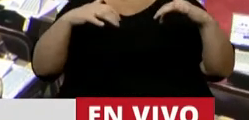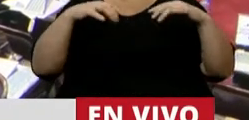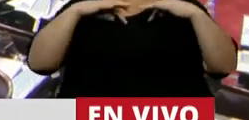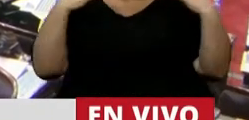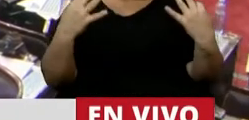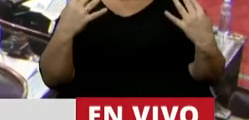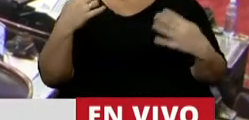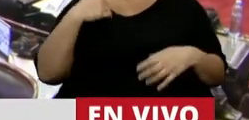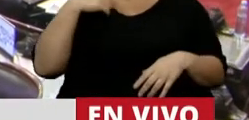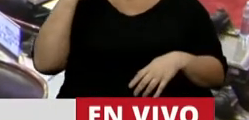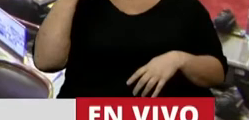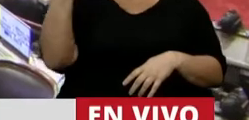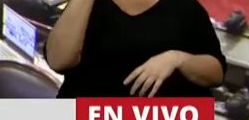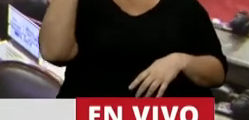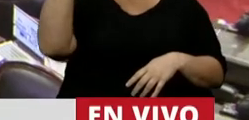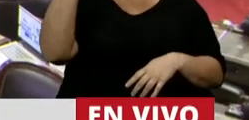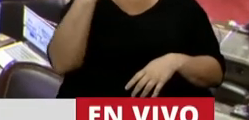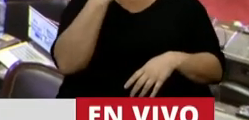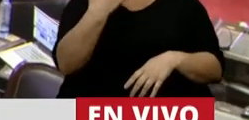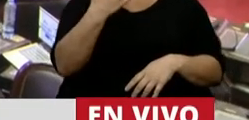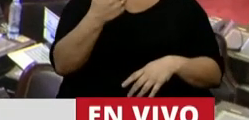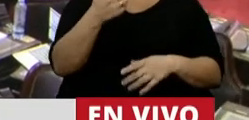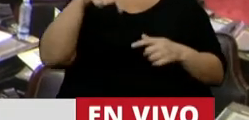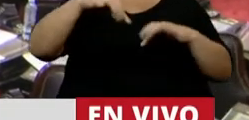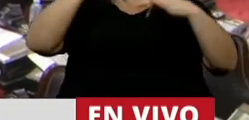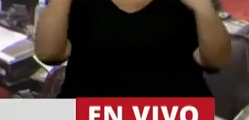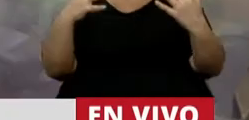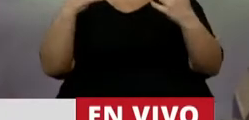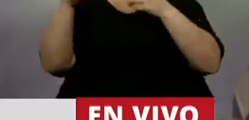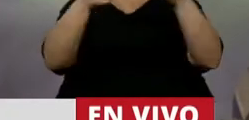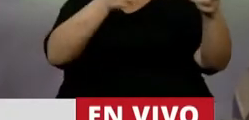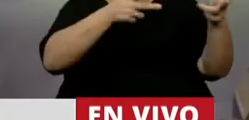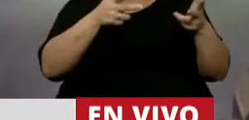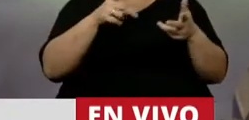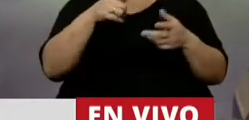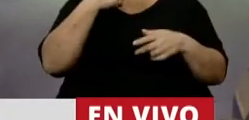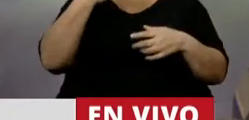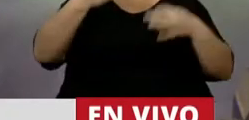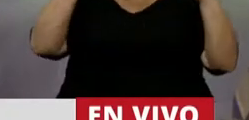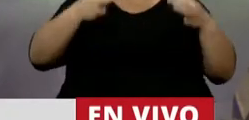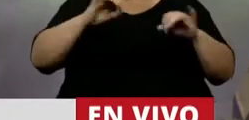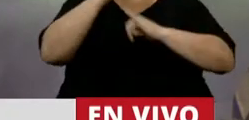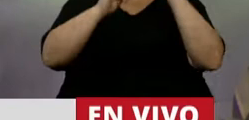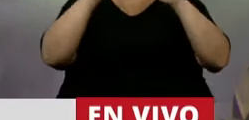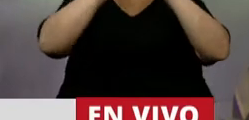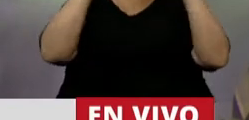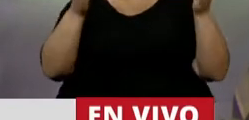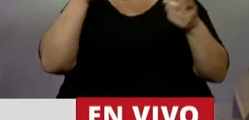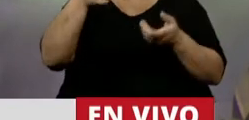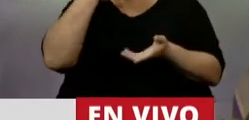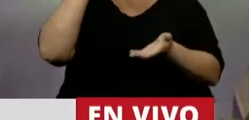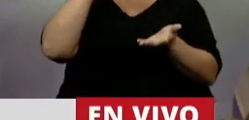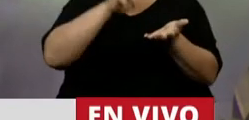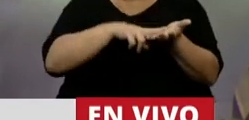Escuchamos discursos brillantes en este recinto que definen claramente que este